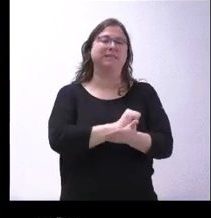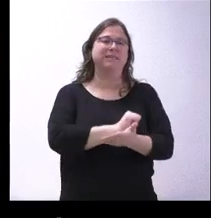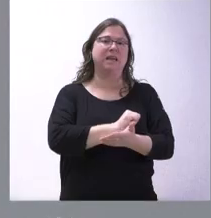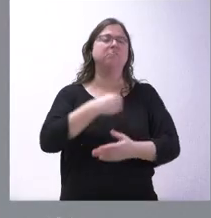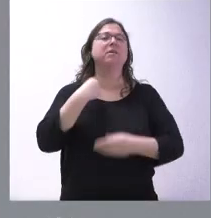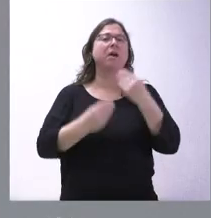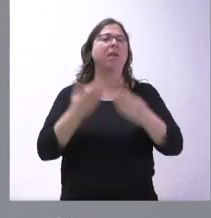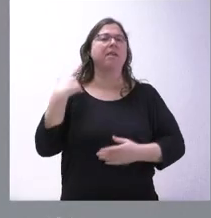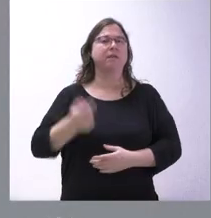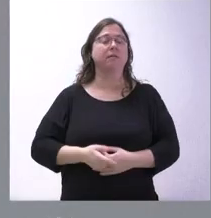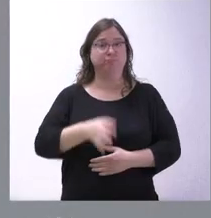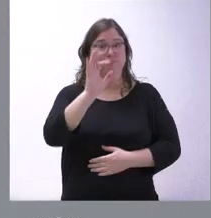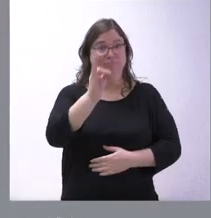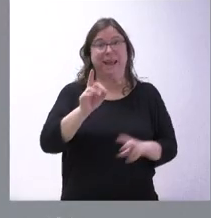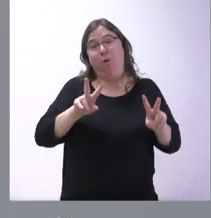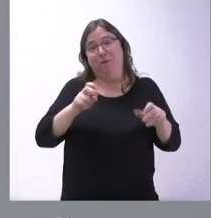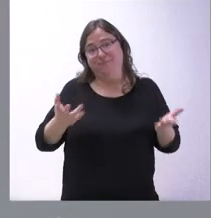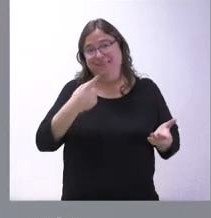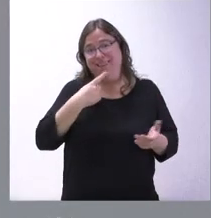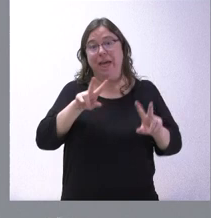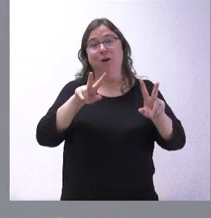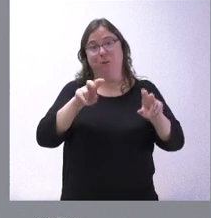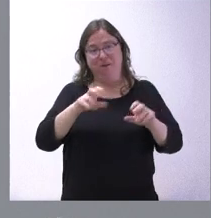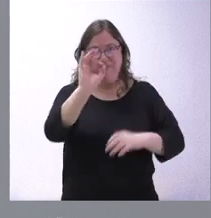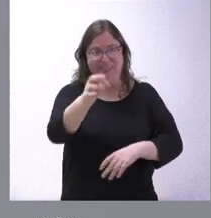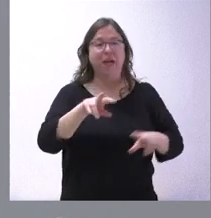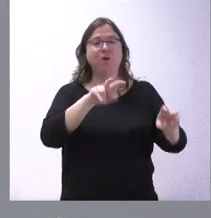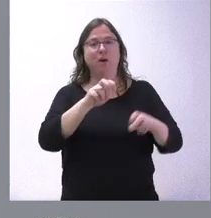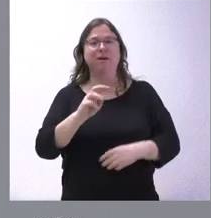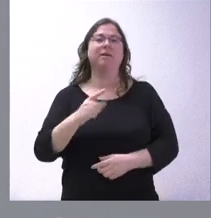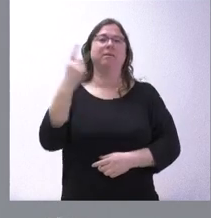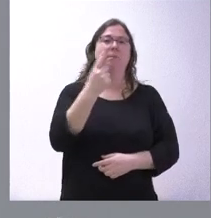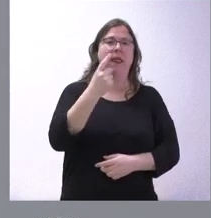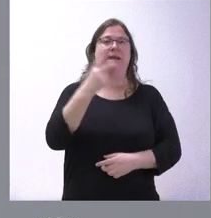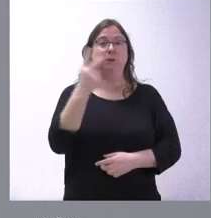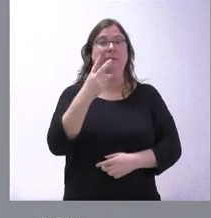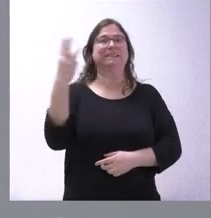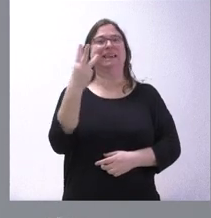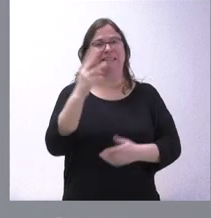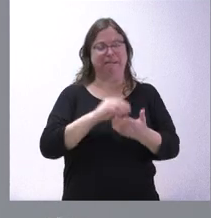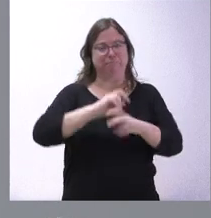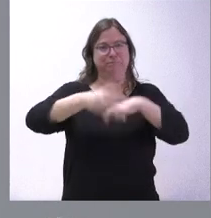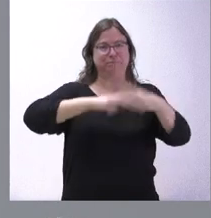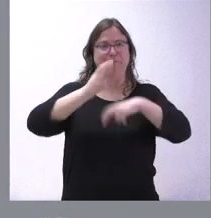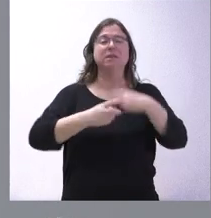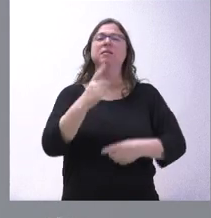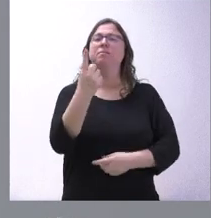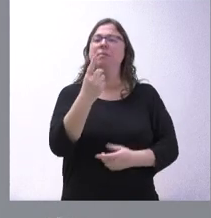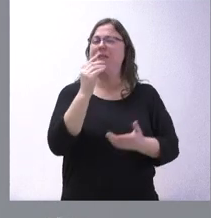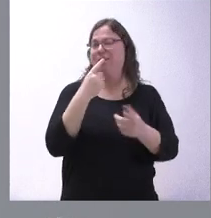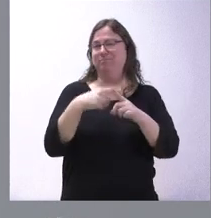Pues usted dice una cosa que es verdad, que es la nueva, porque ya es la tercera versión que tenemos de lo presentado. Si ustedes recordaban, lo primero que se nos dijo